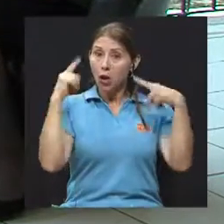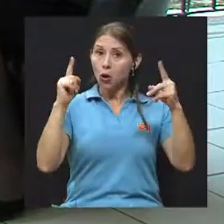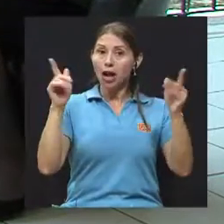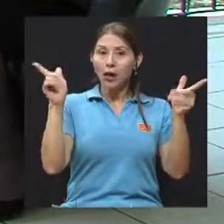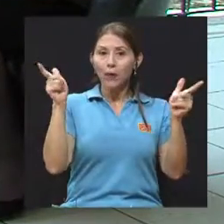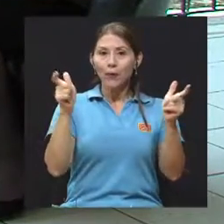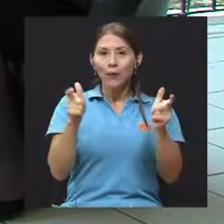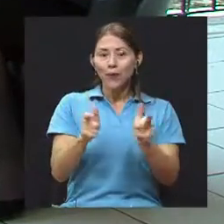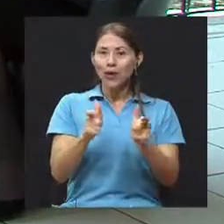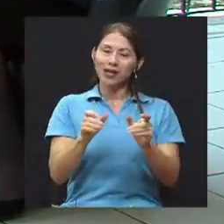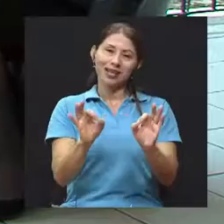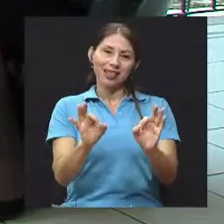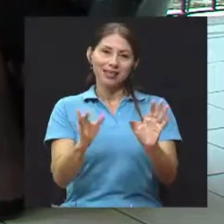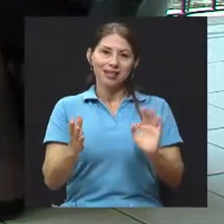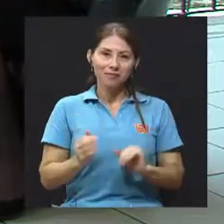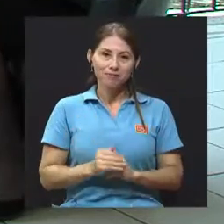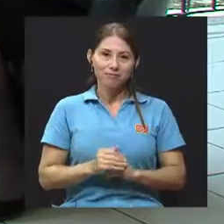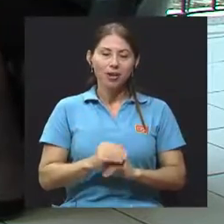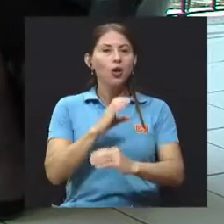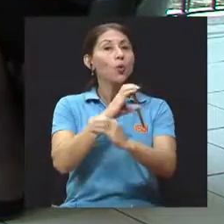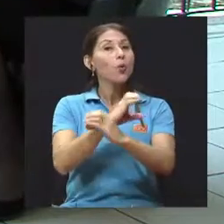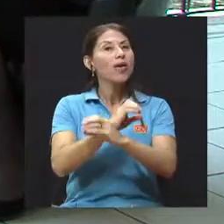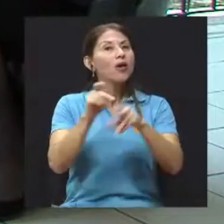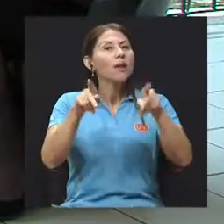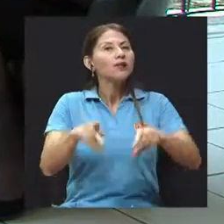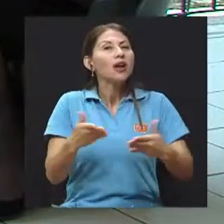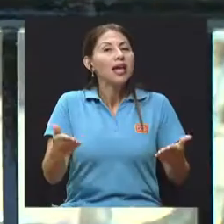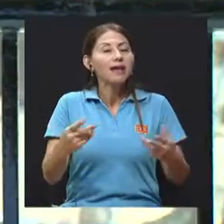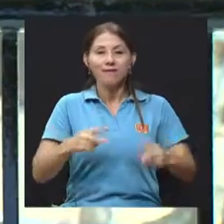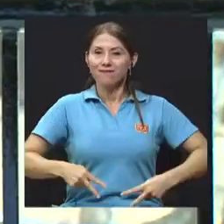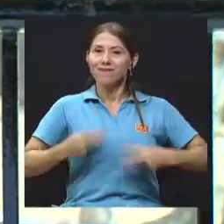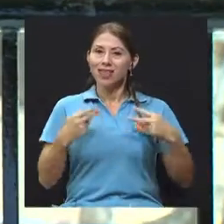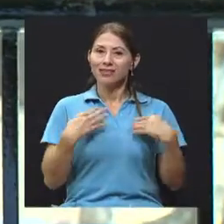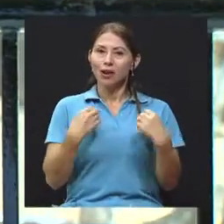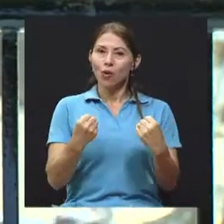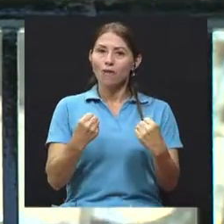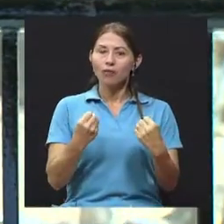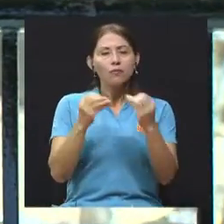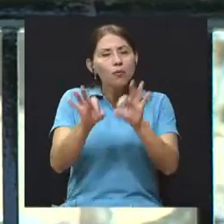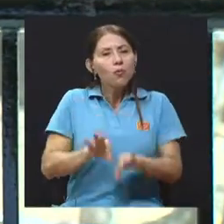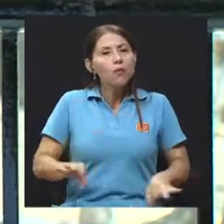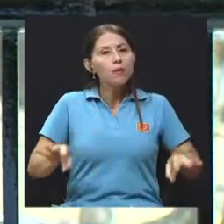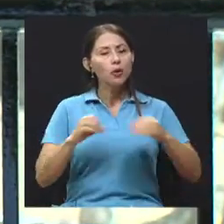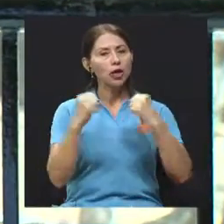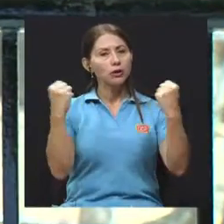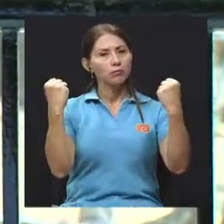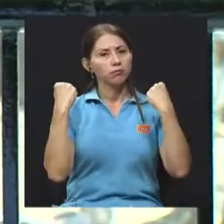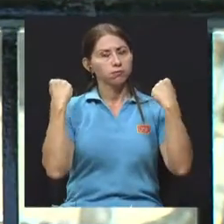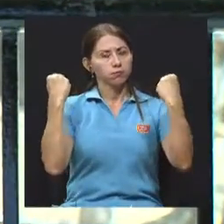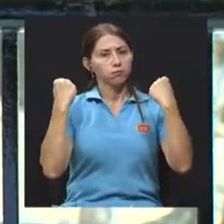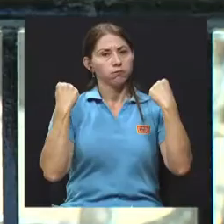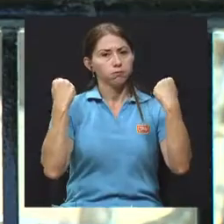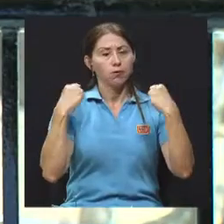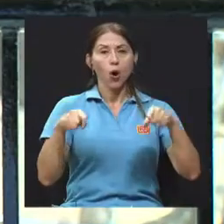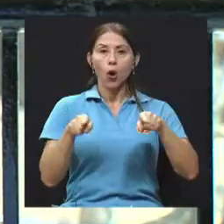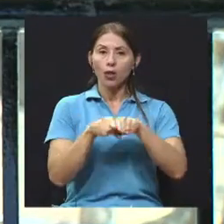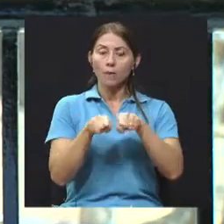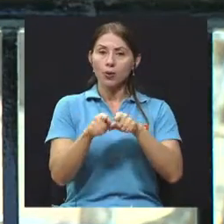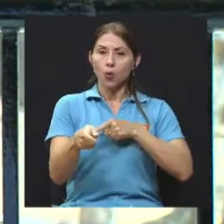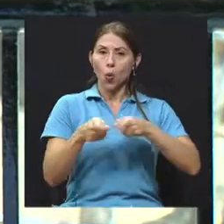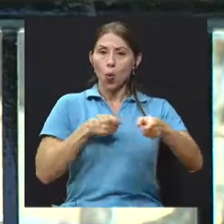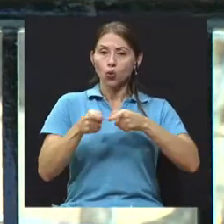Los cuidados implican una vida saludable, el ejercicio es importante, un control adecuado del peso,